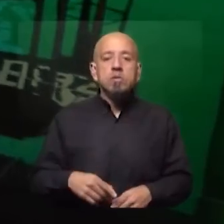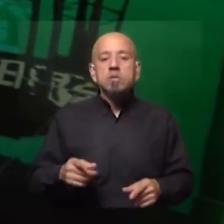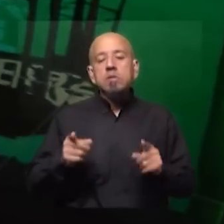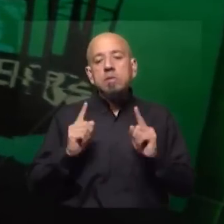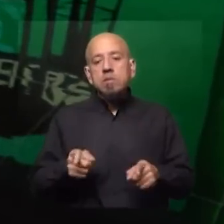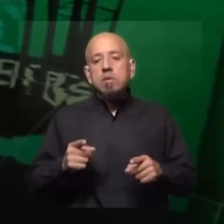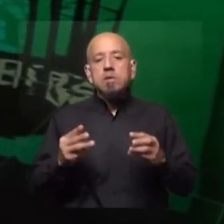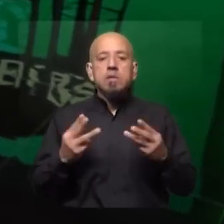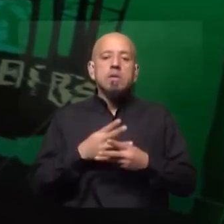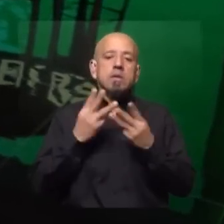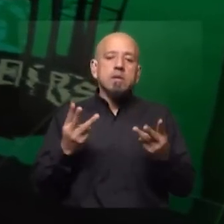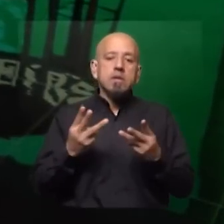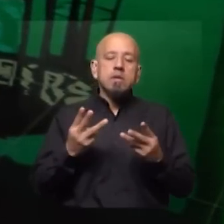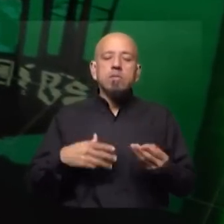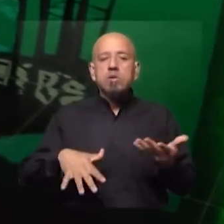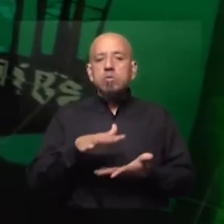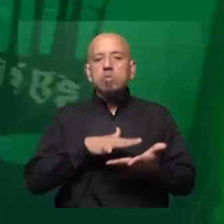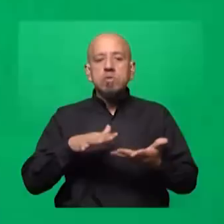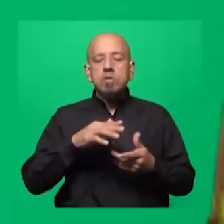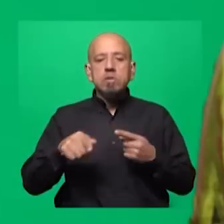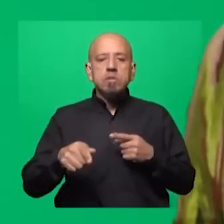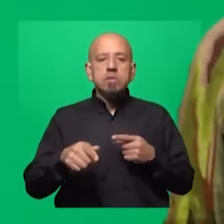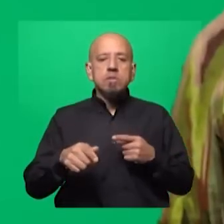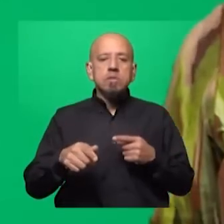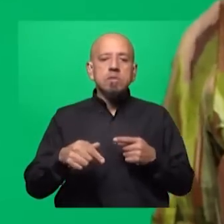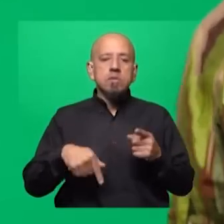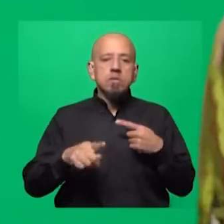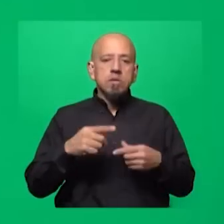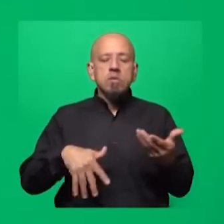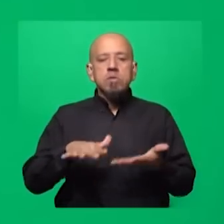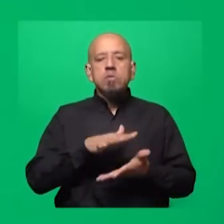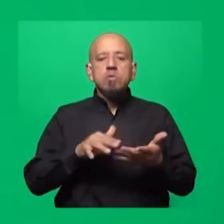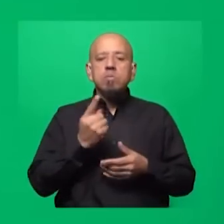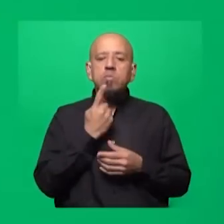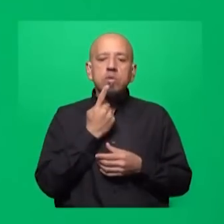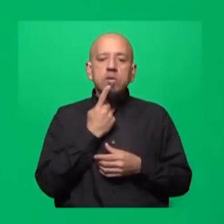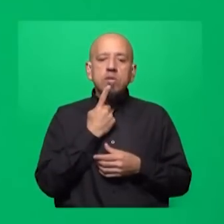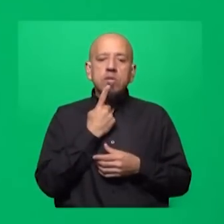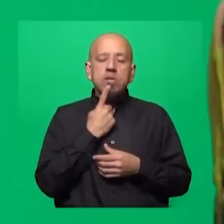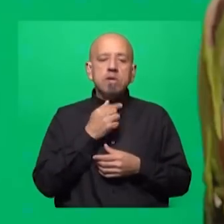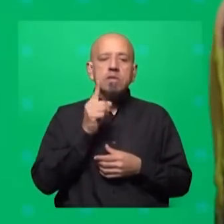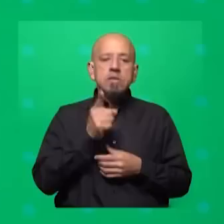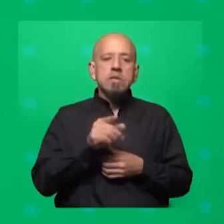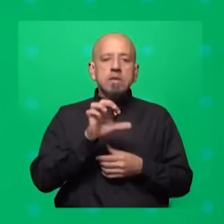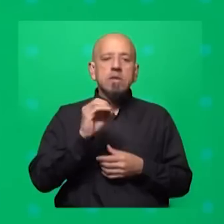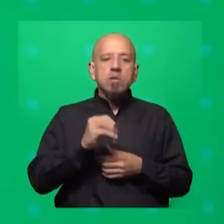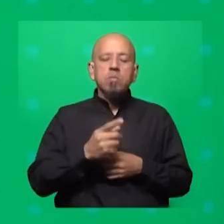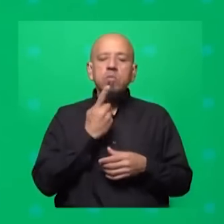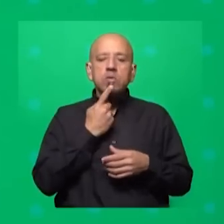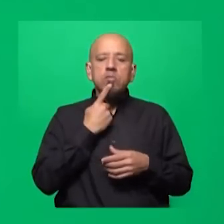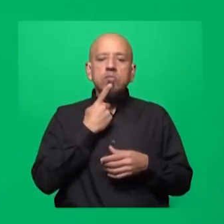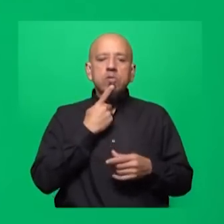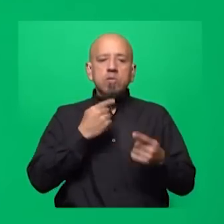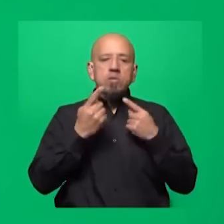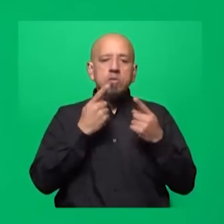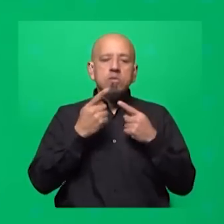en general por la situación del continente y para profundizar en su situación política y la influencia geopolítica africana vamos a conversar con